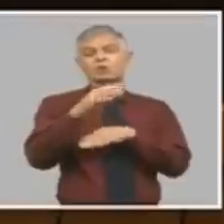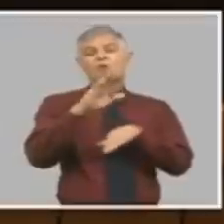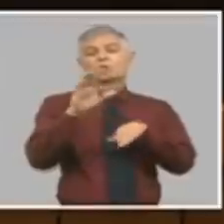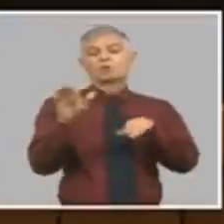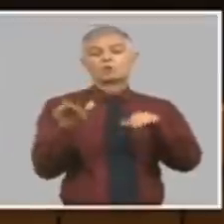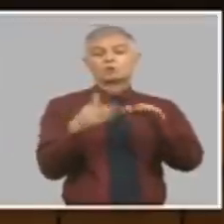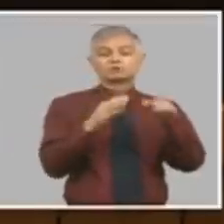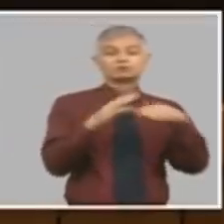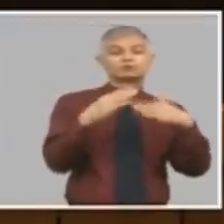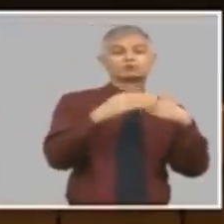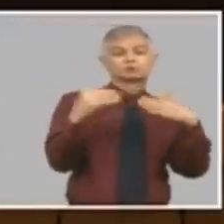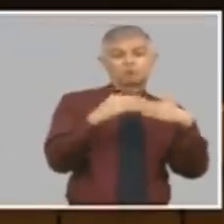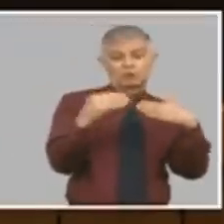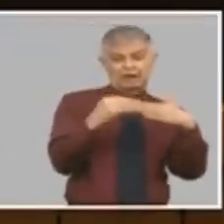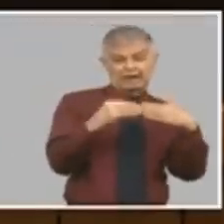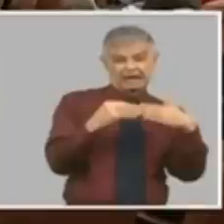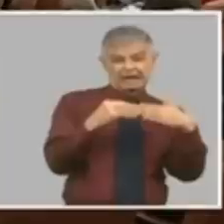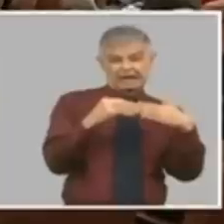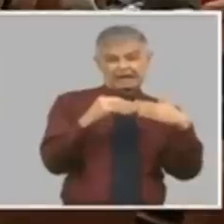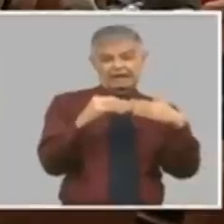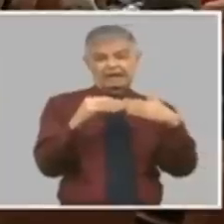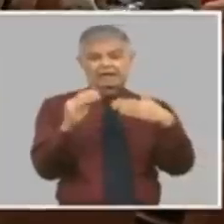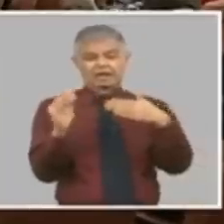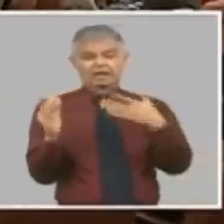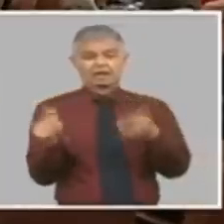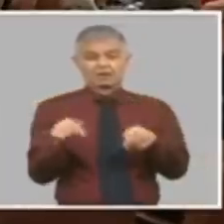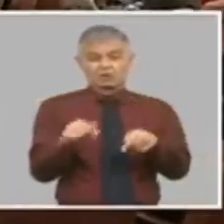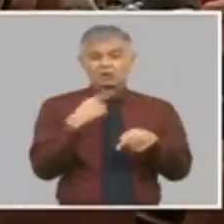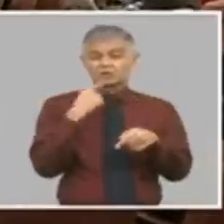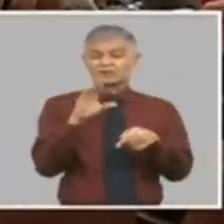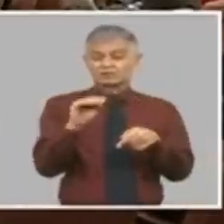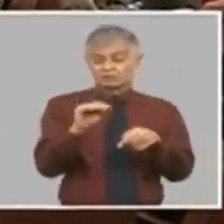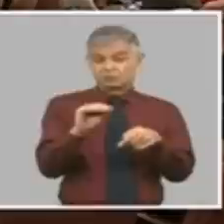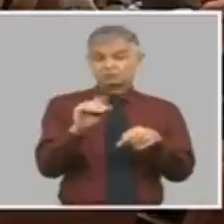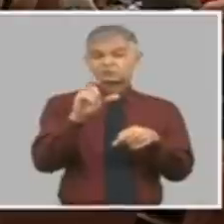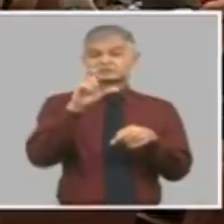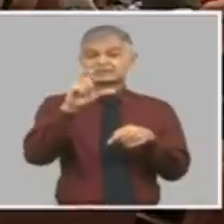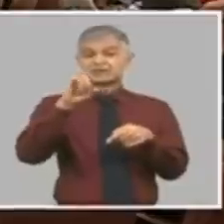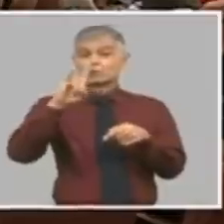Yo estoy hablando hoy, estoy hablando aquí de CUP y CUC.